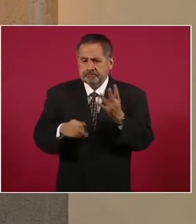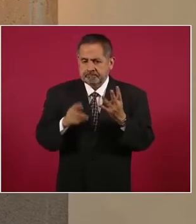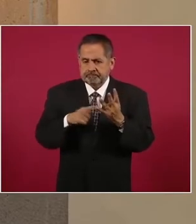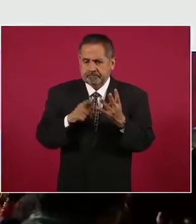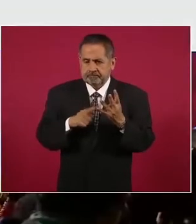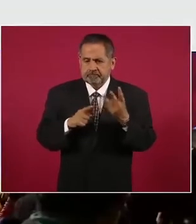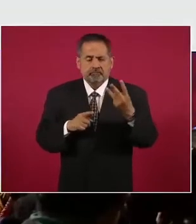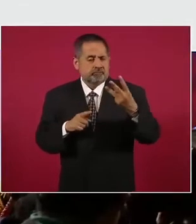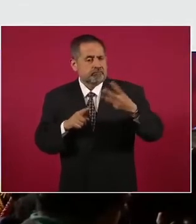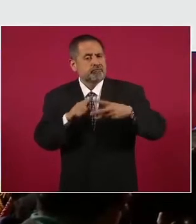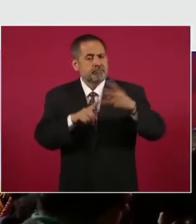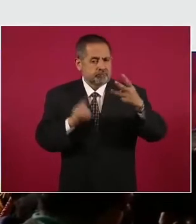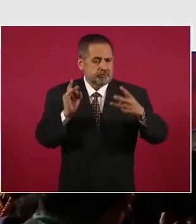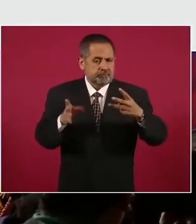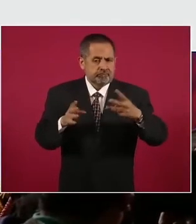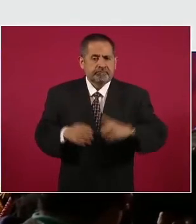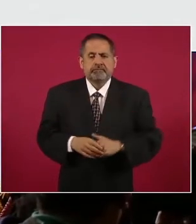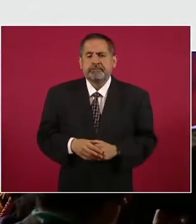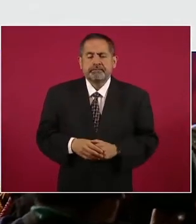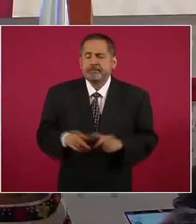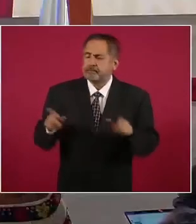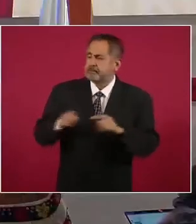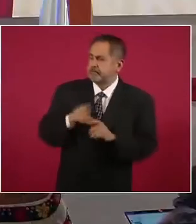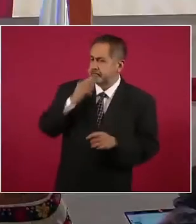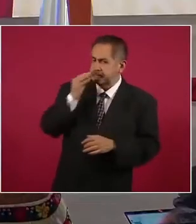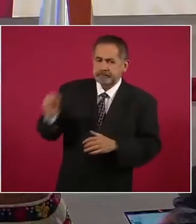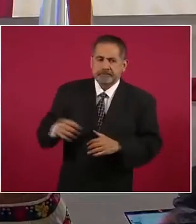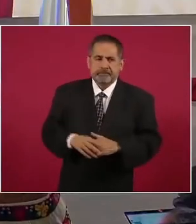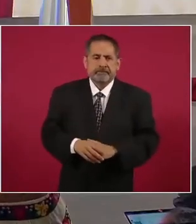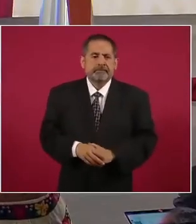seguirá informando al respecto. ¿Sería cuánto, presidente?